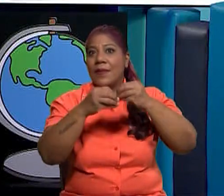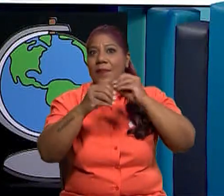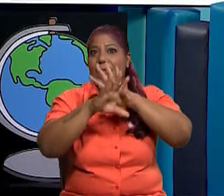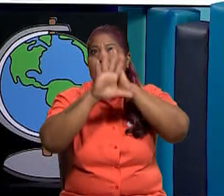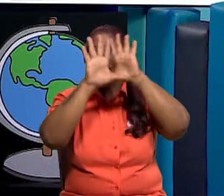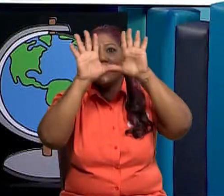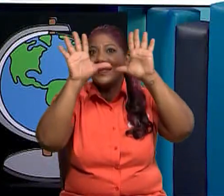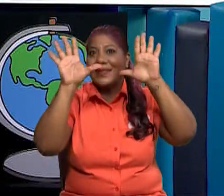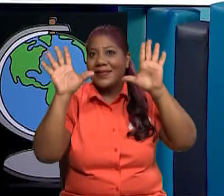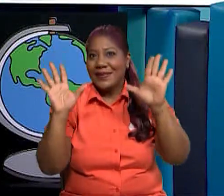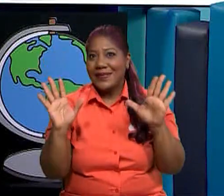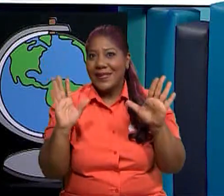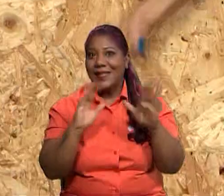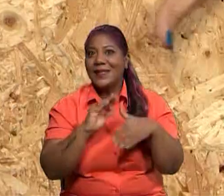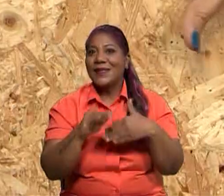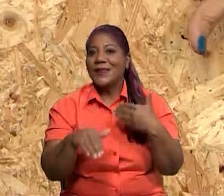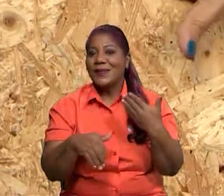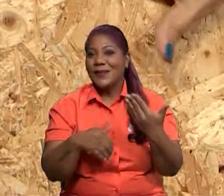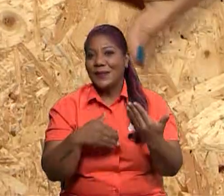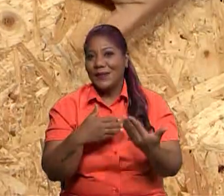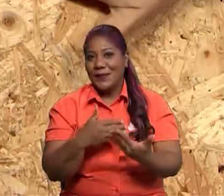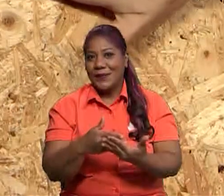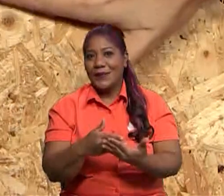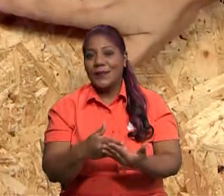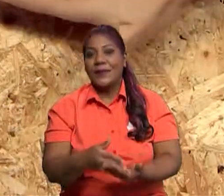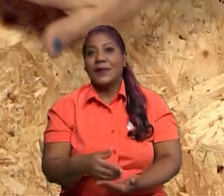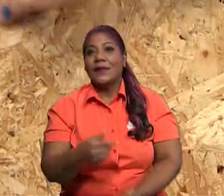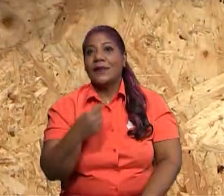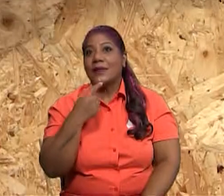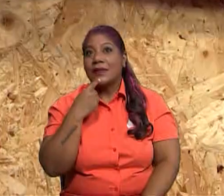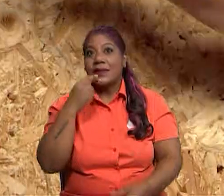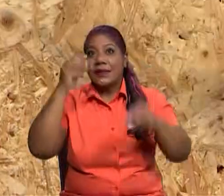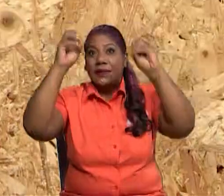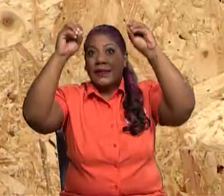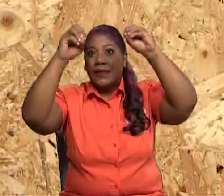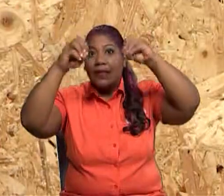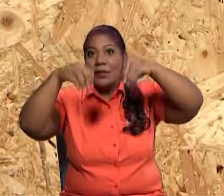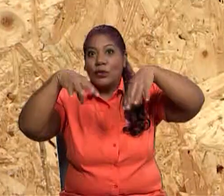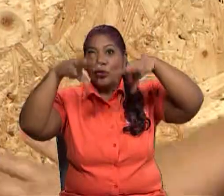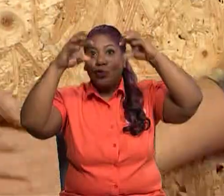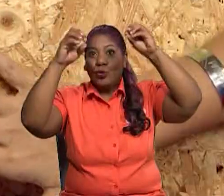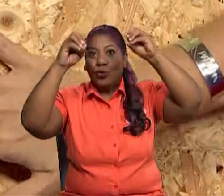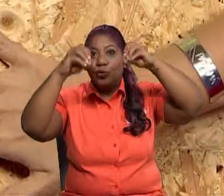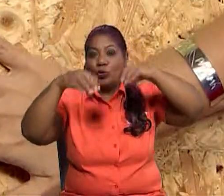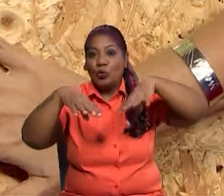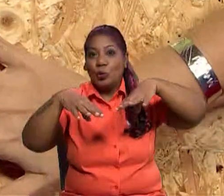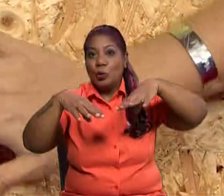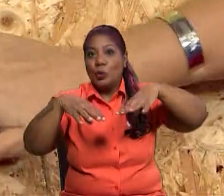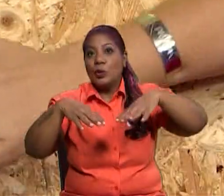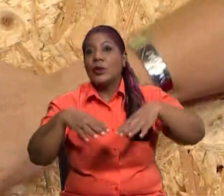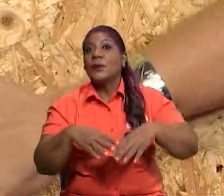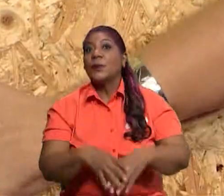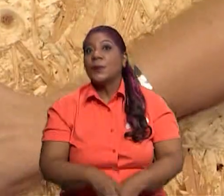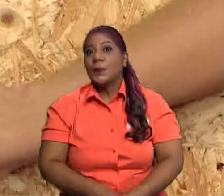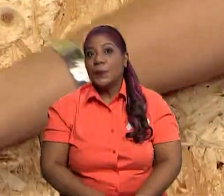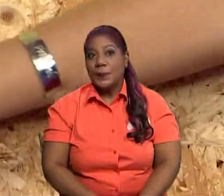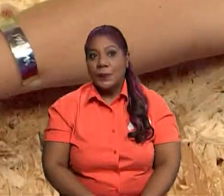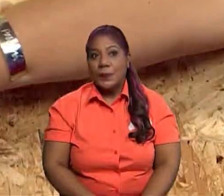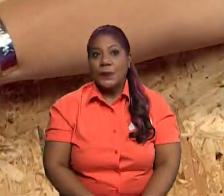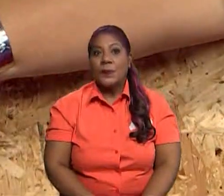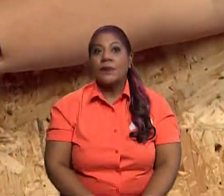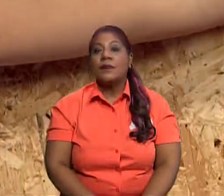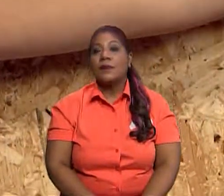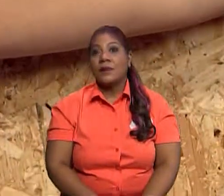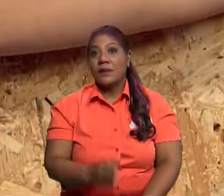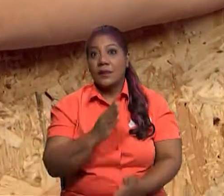época lluviosa, cuando las lluvias son muy intensas, provocan desbordamiento en los ríos. Y continuamos